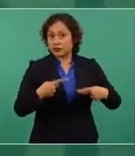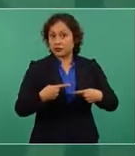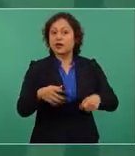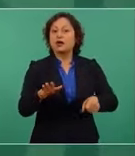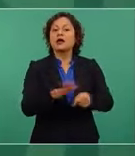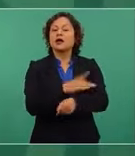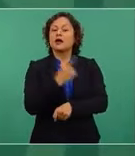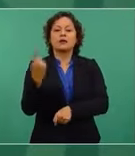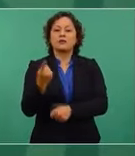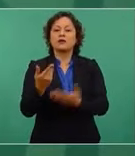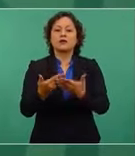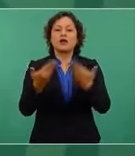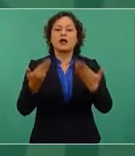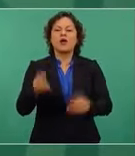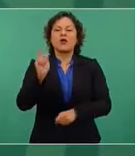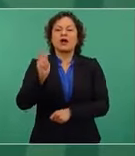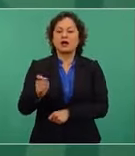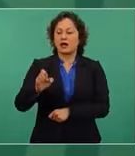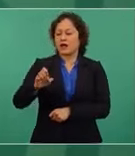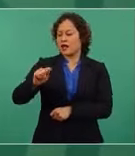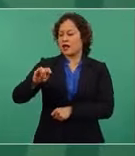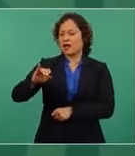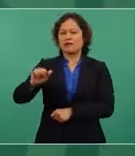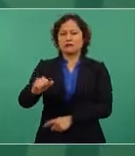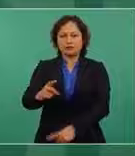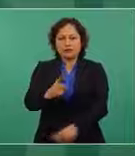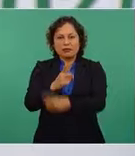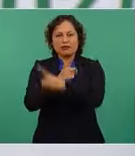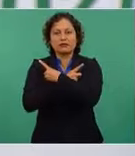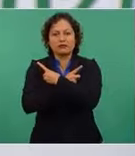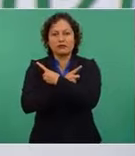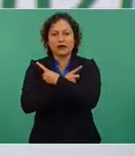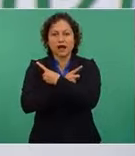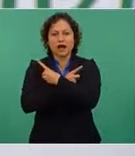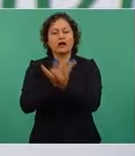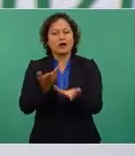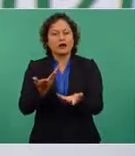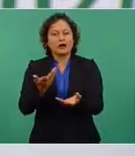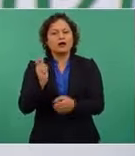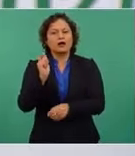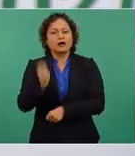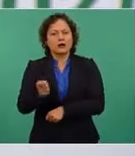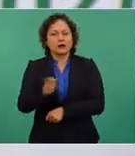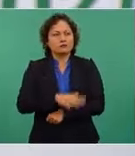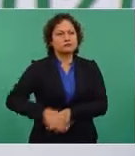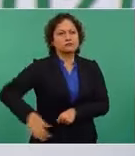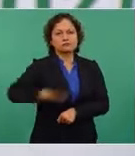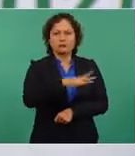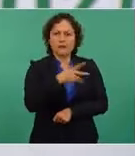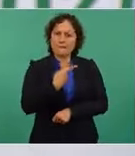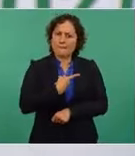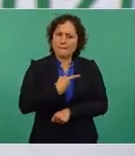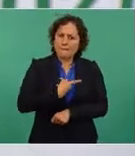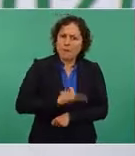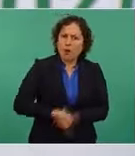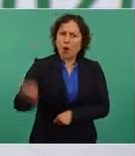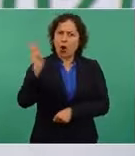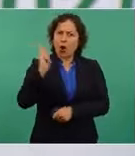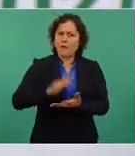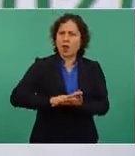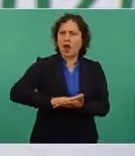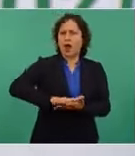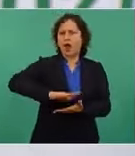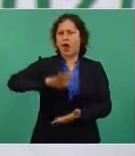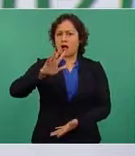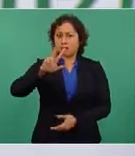sustantiva es cómo es que estamos viviendo con pobrezas, una pobreza tan extendida, con personas que no tienen ni siquiera dos dólares